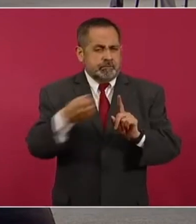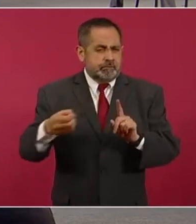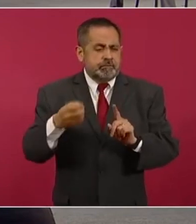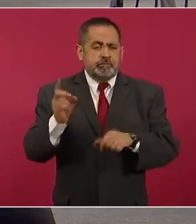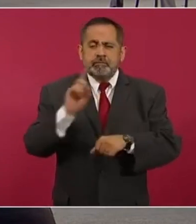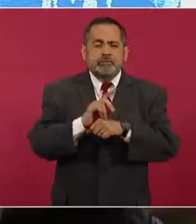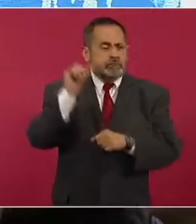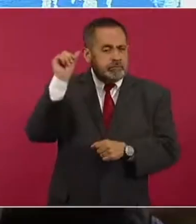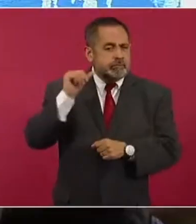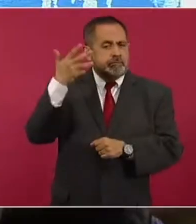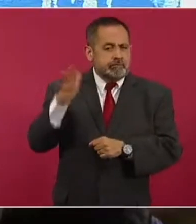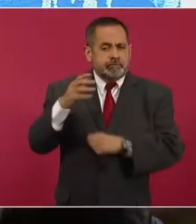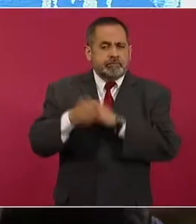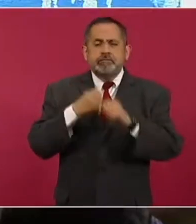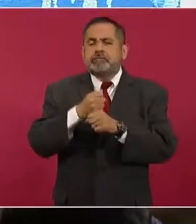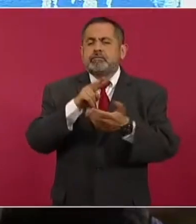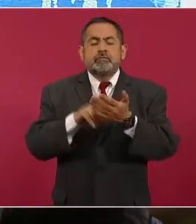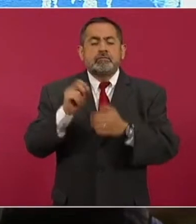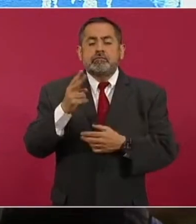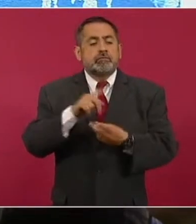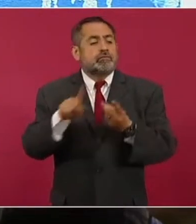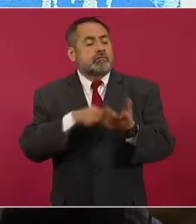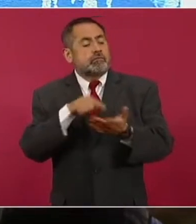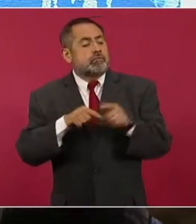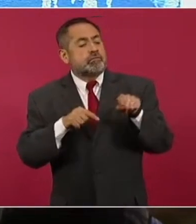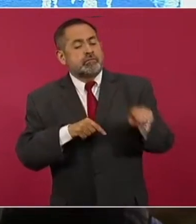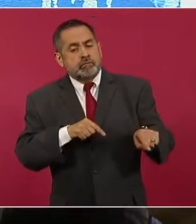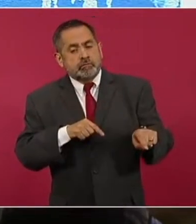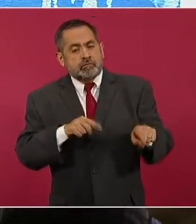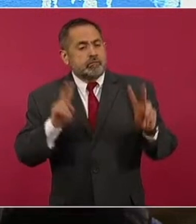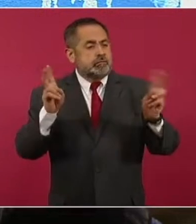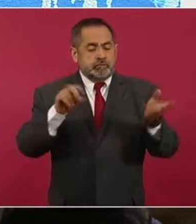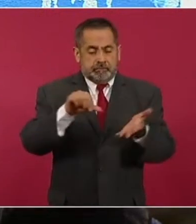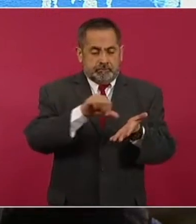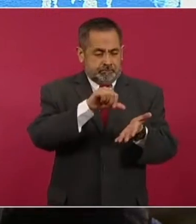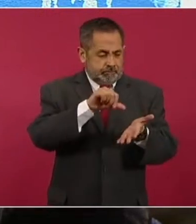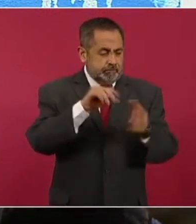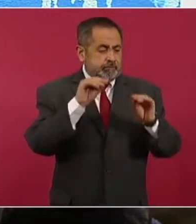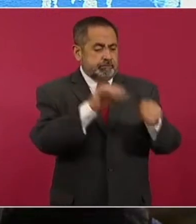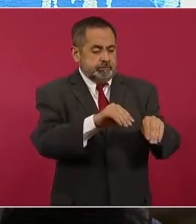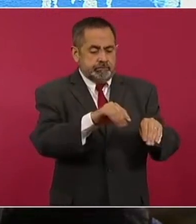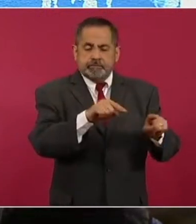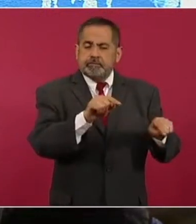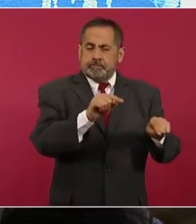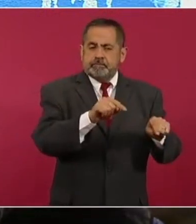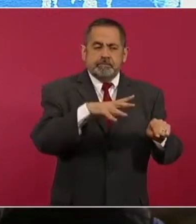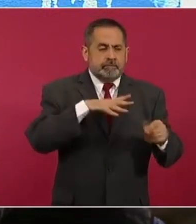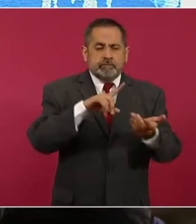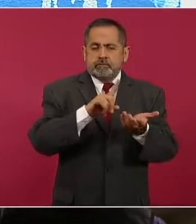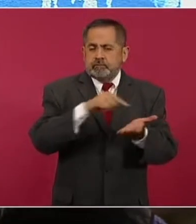10 de abril de 2022 se localiza en el Centro de Desarrollo Comunitario